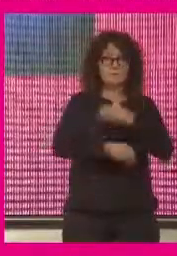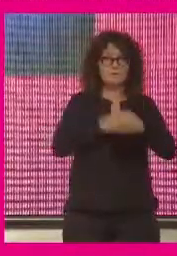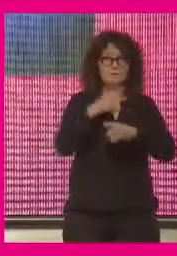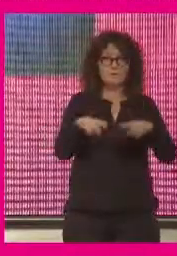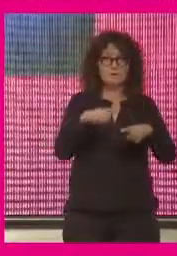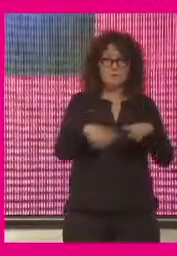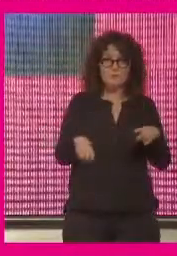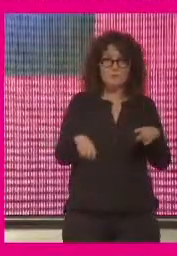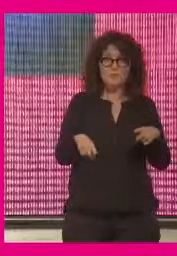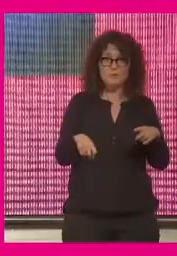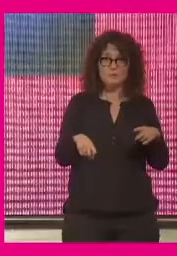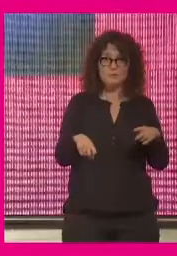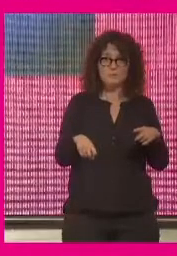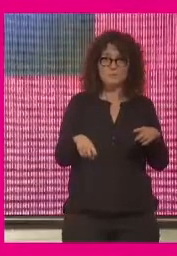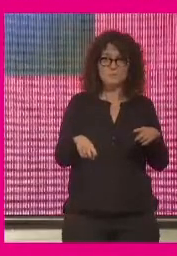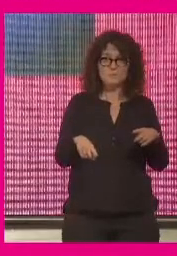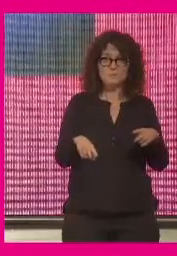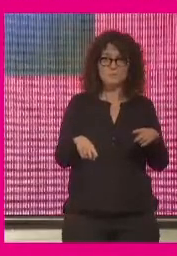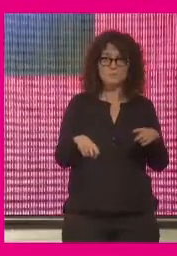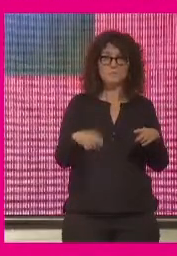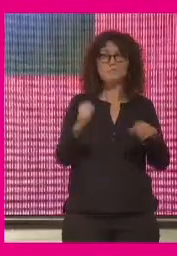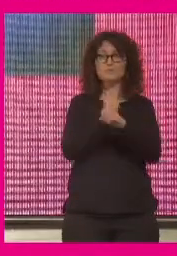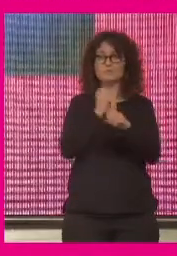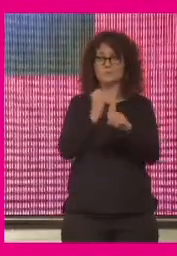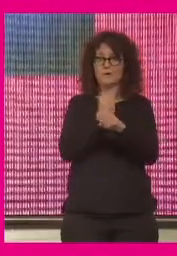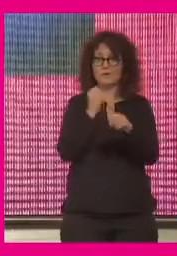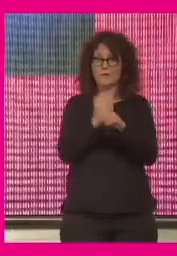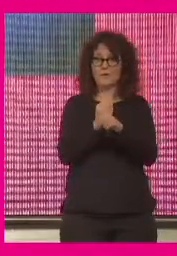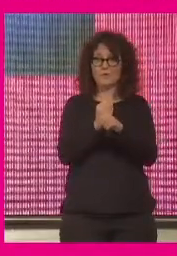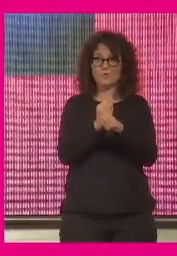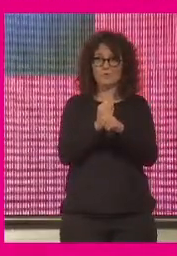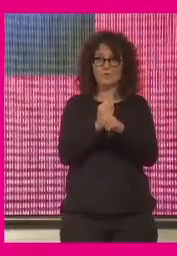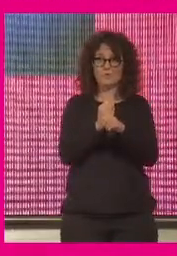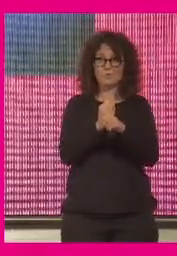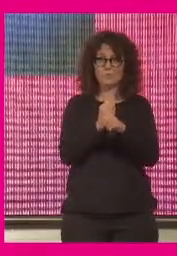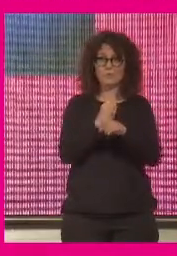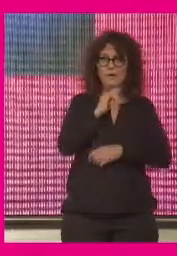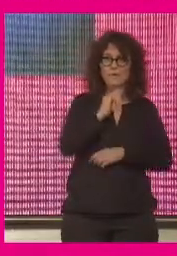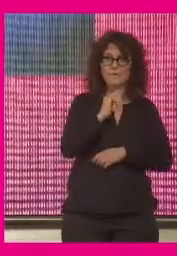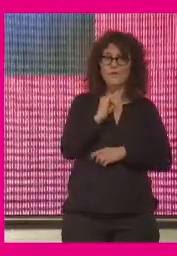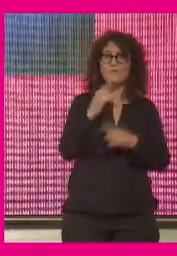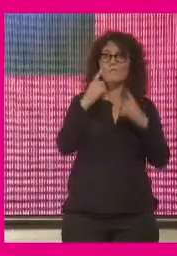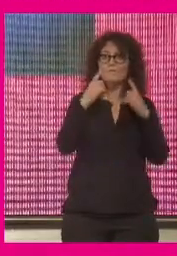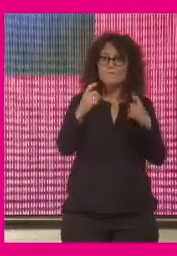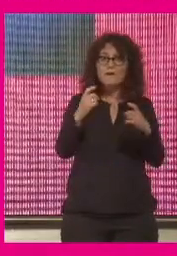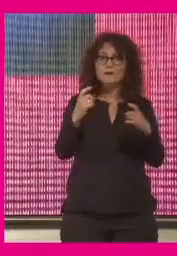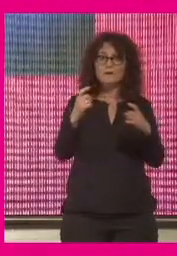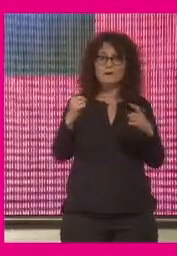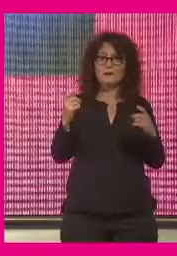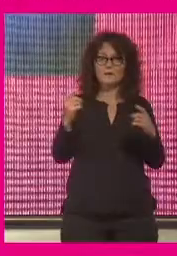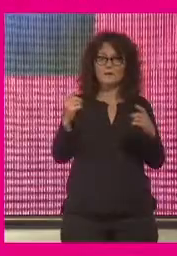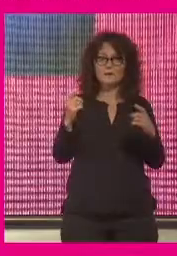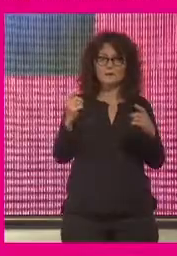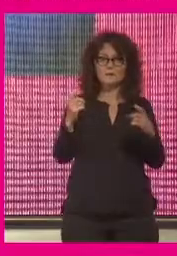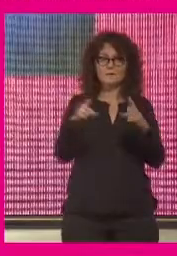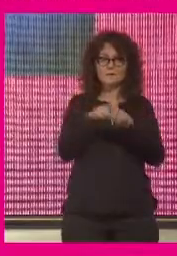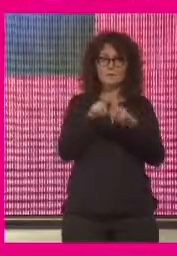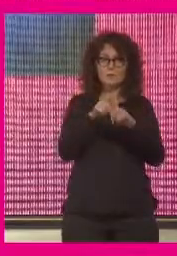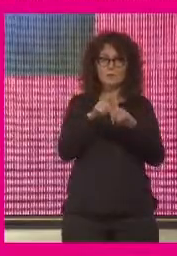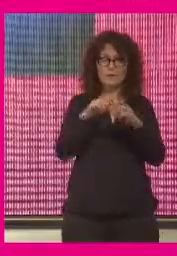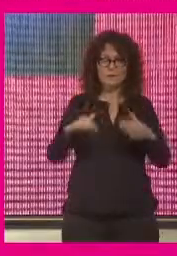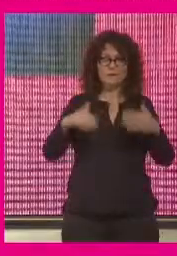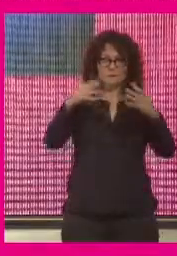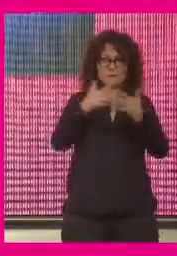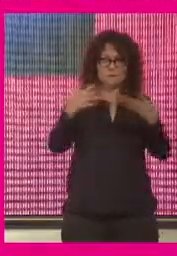millones de asociaciones están en trabajo un trabajo enorme nos falta escalar en este país tendemos a la dispersión